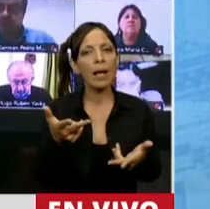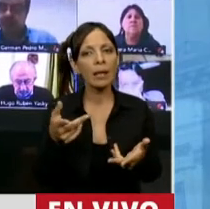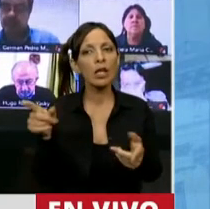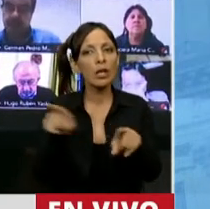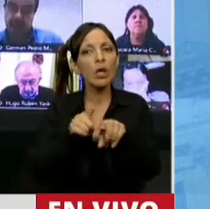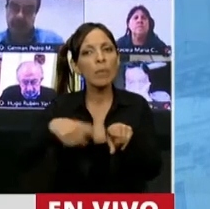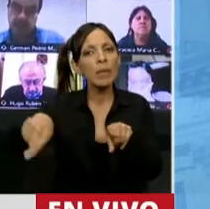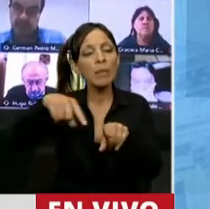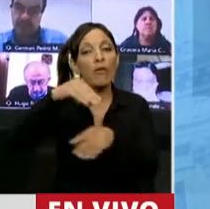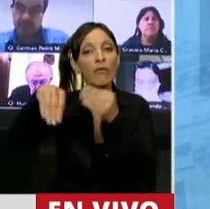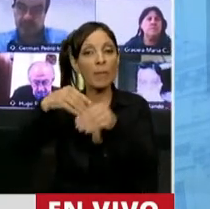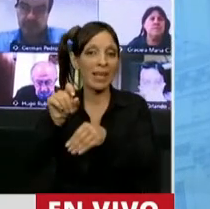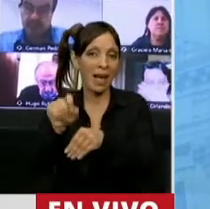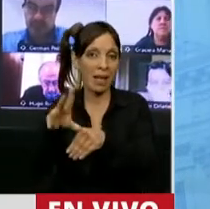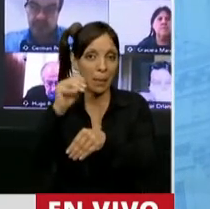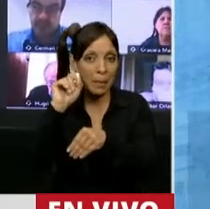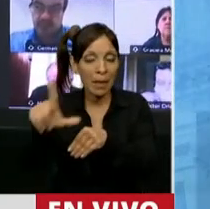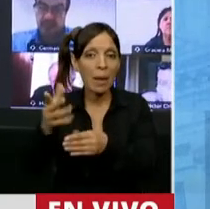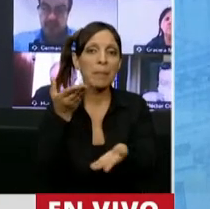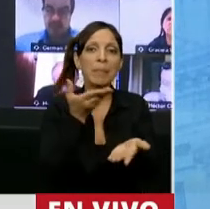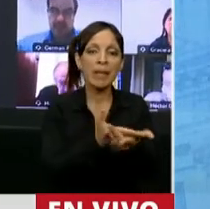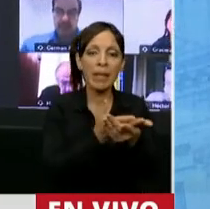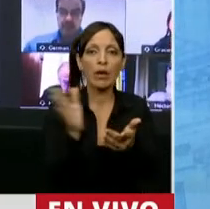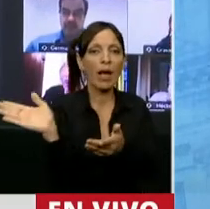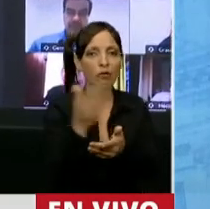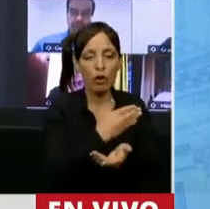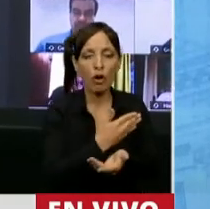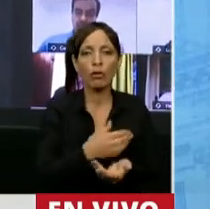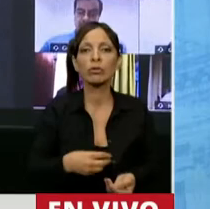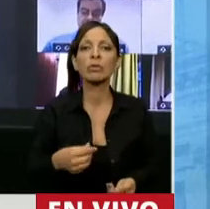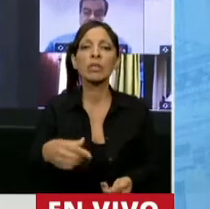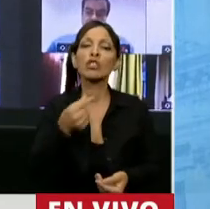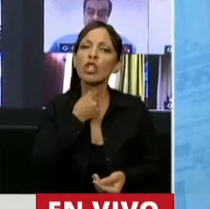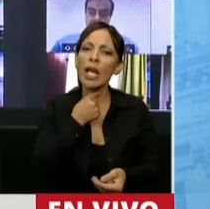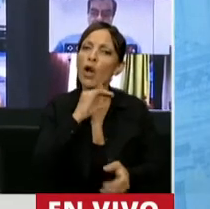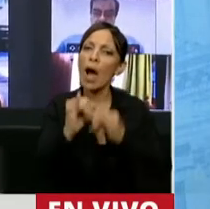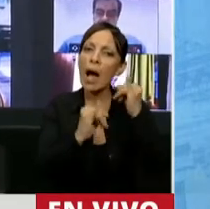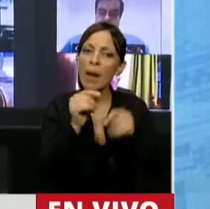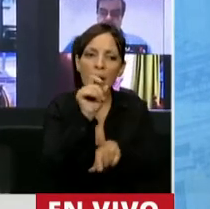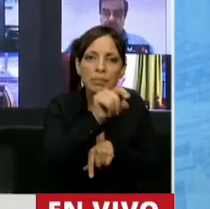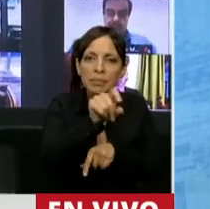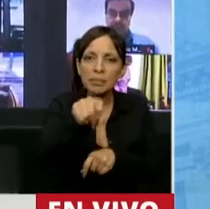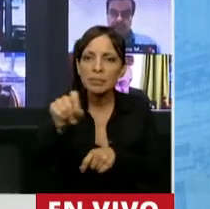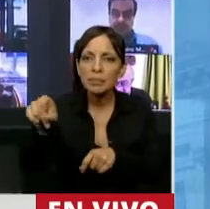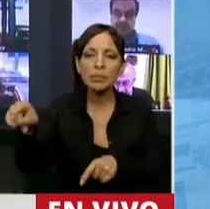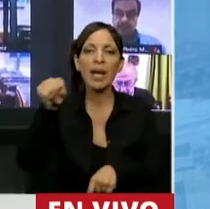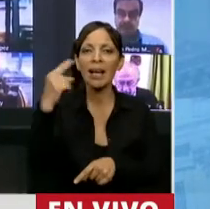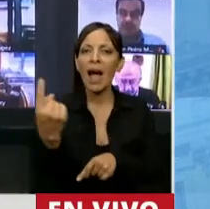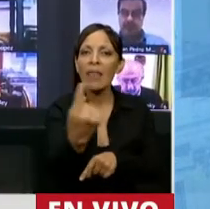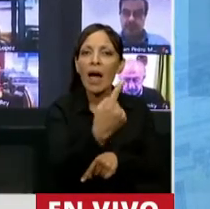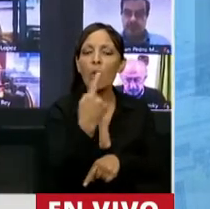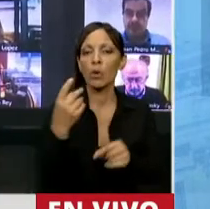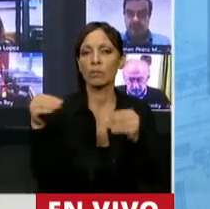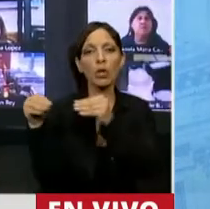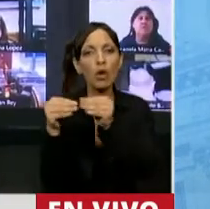que han pedido los familiares de esta niñita a los medios de Santiago del Estado. Quiero hablar a cada uno de los que están en este momento, a mis